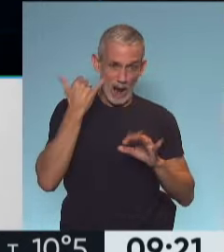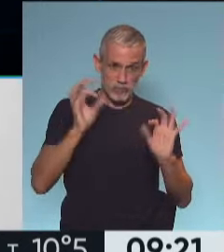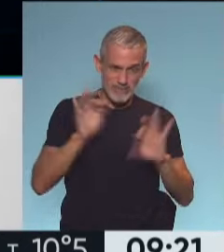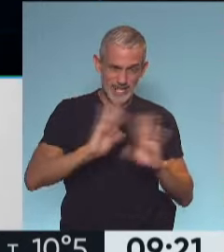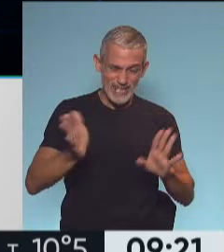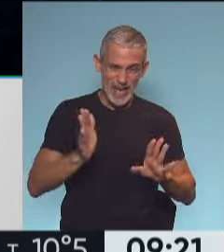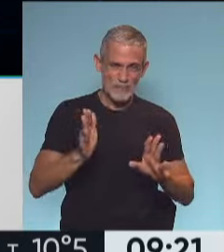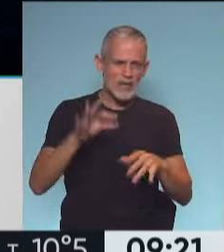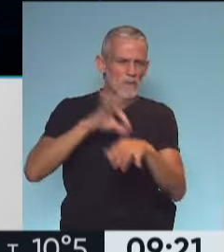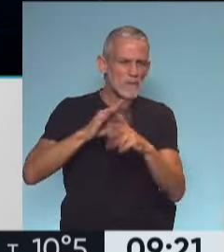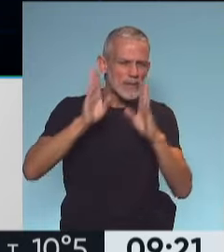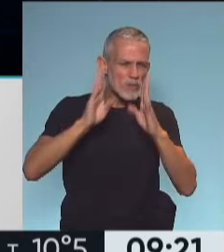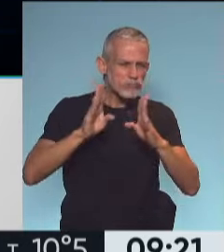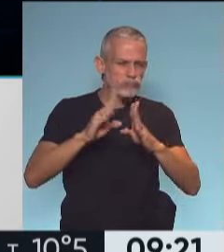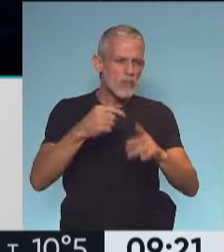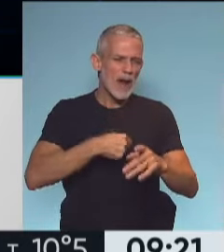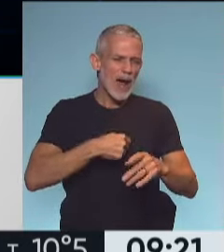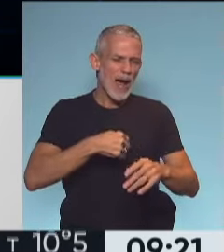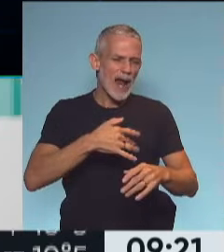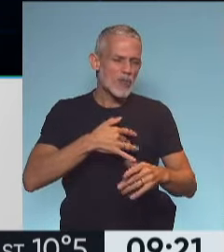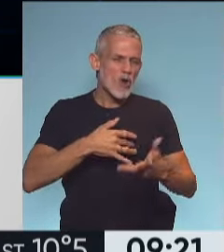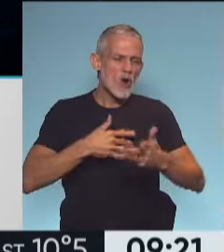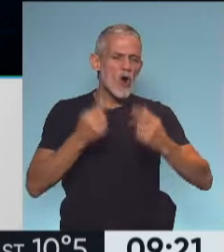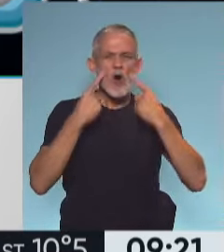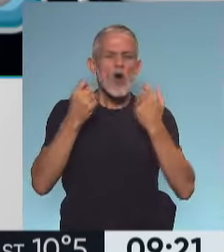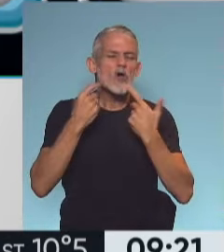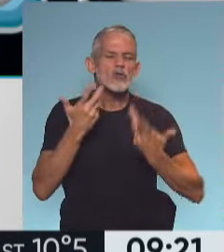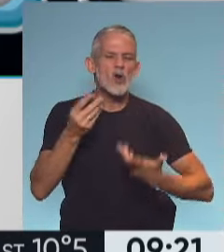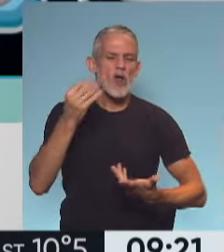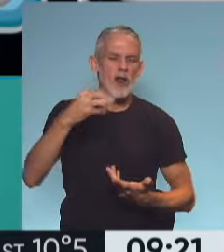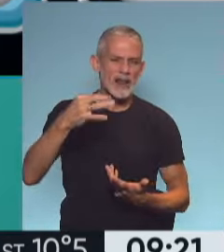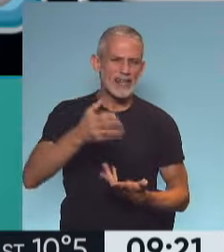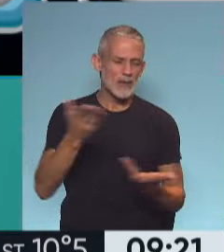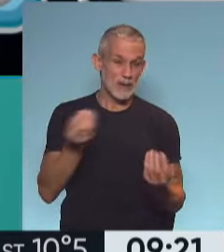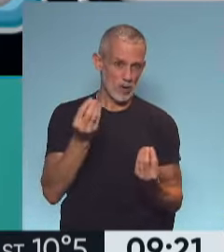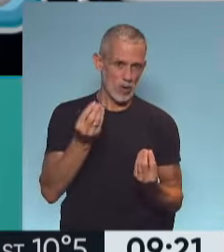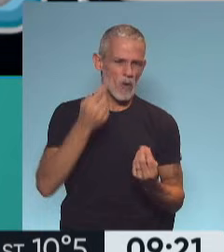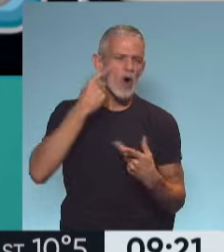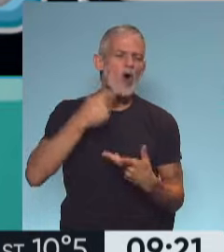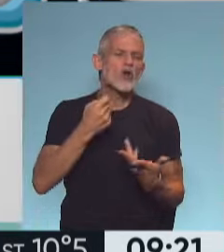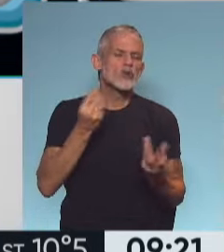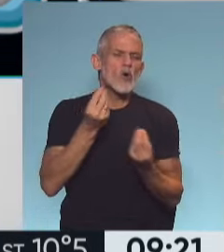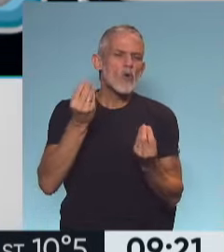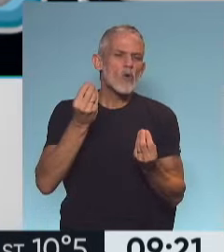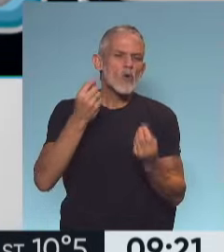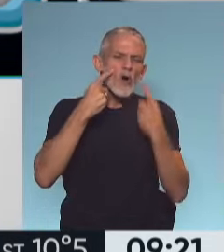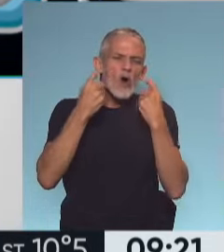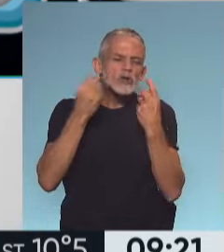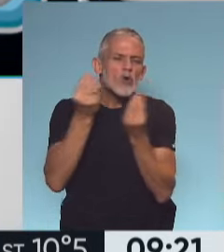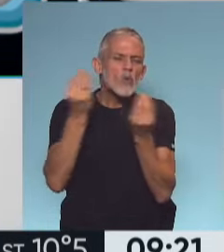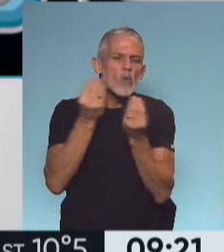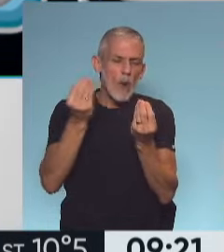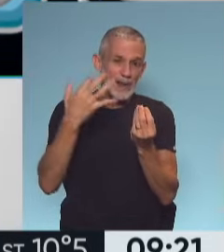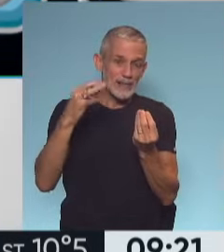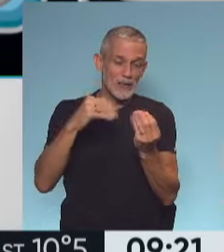la cardiología, muchos indican algunos controles. ¿Vos qué opinás respecto a esto? ¿Y cuáles serían esos controles en caso de que los tengamos que